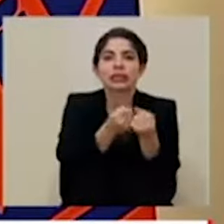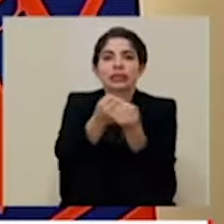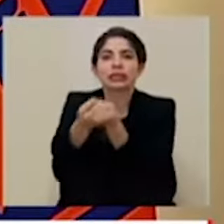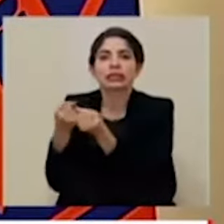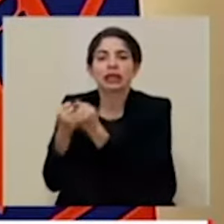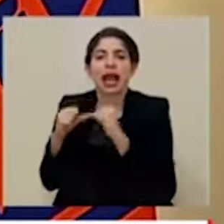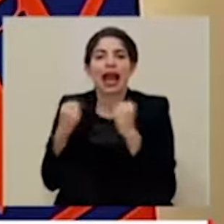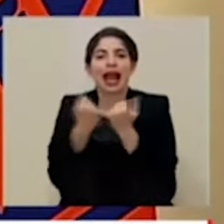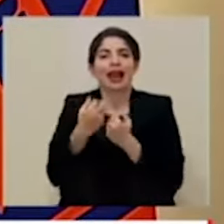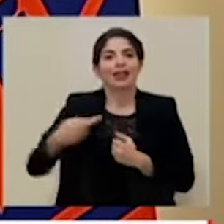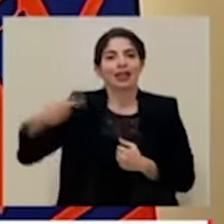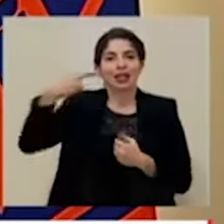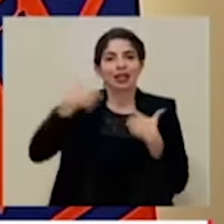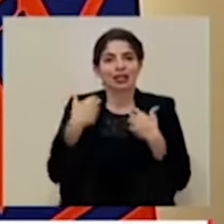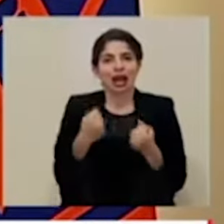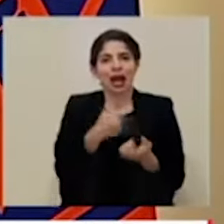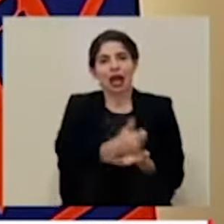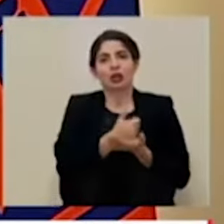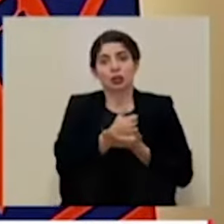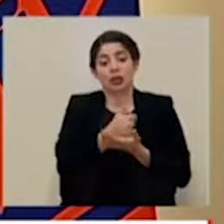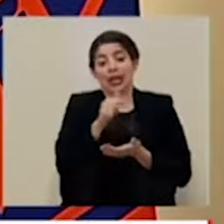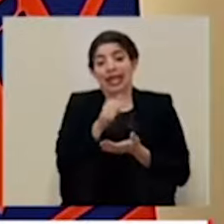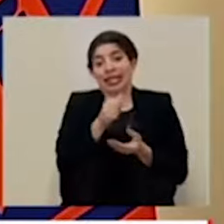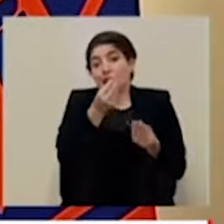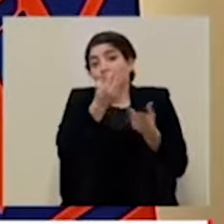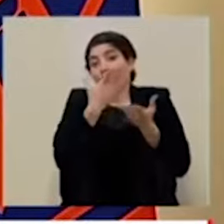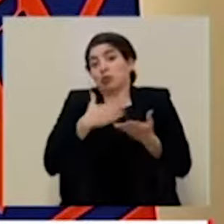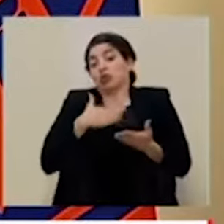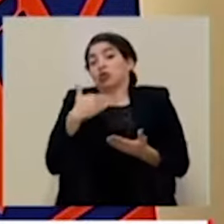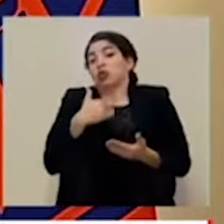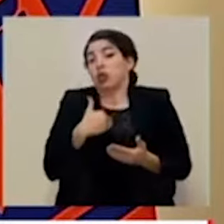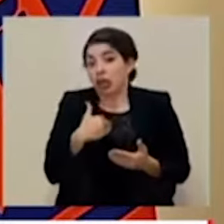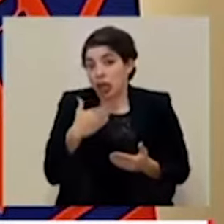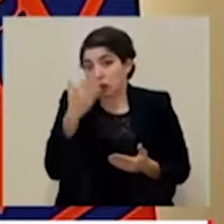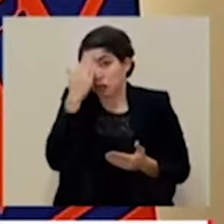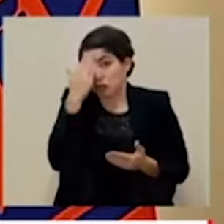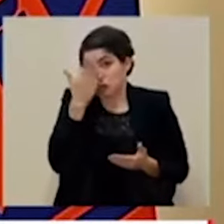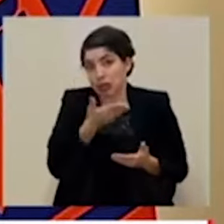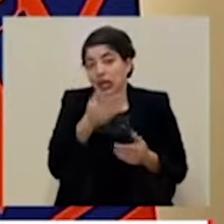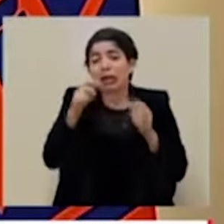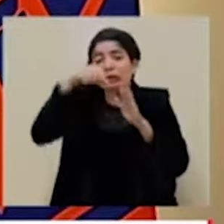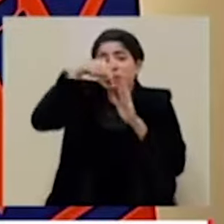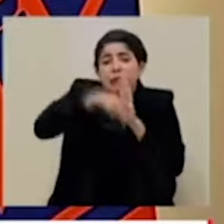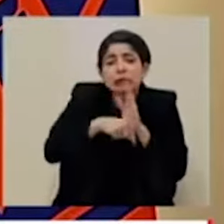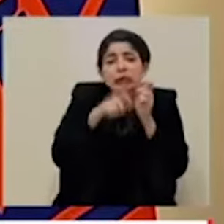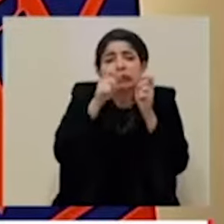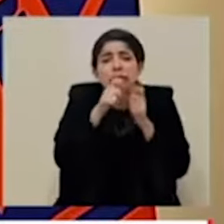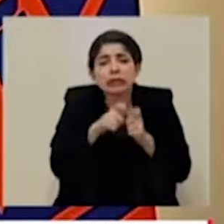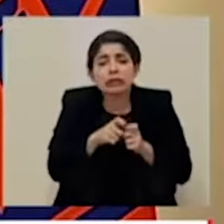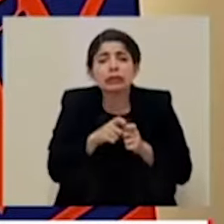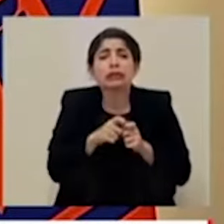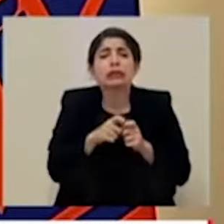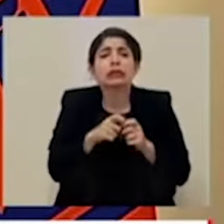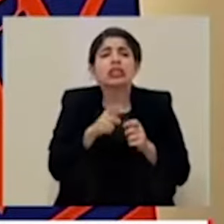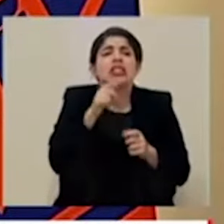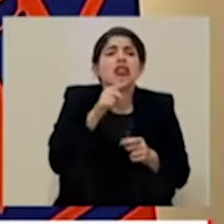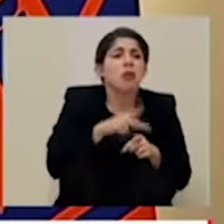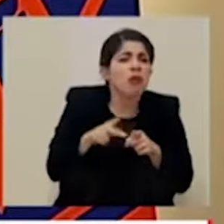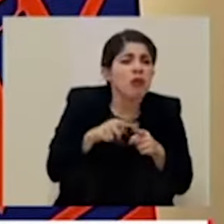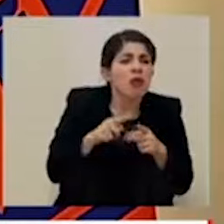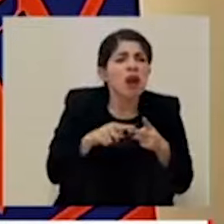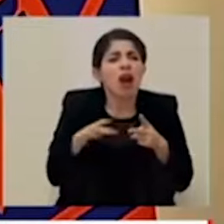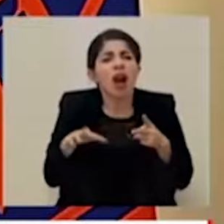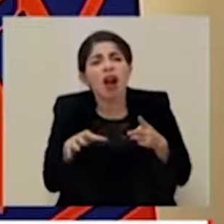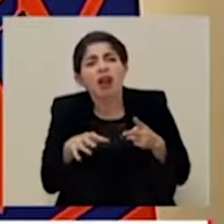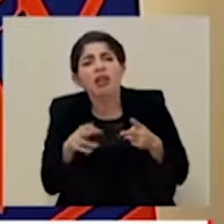rectoras de salud. Yo... Esta es la información que manejo, los detalles específicos de las... de las... de las profesiones y